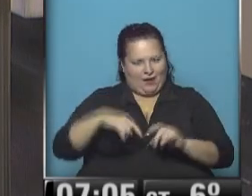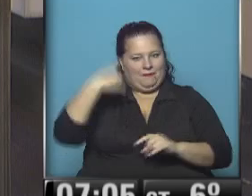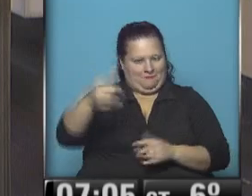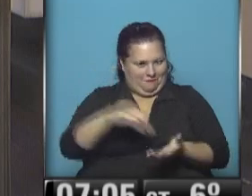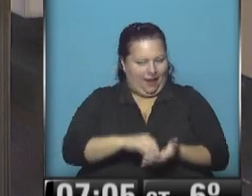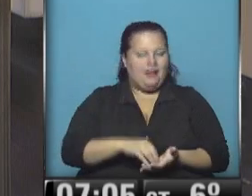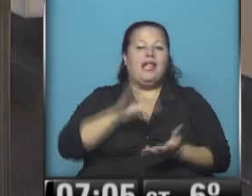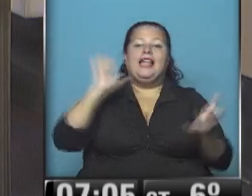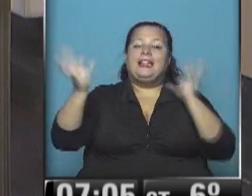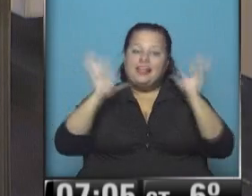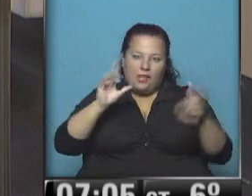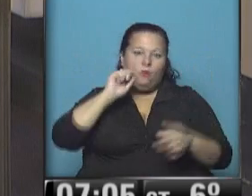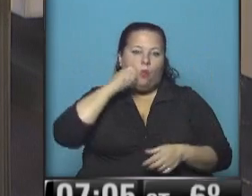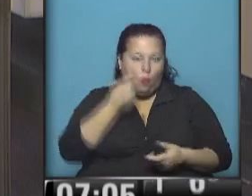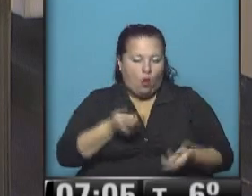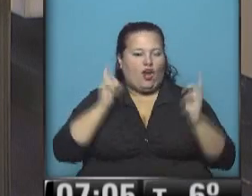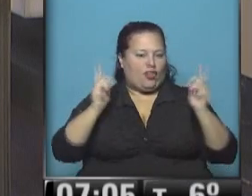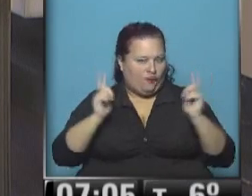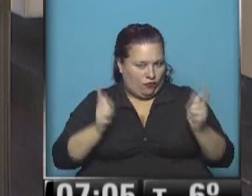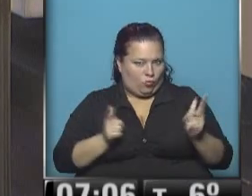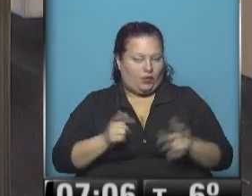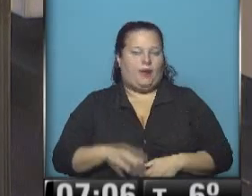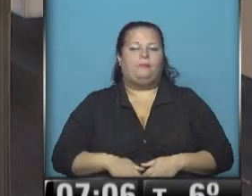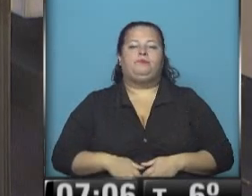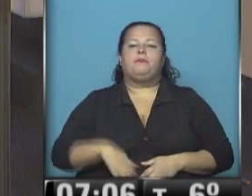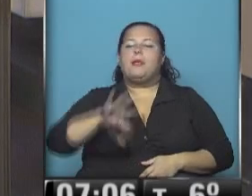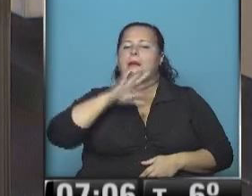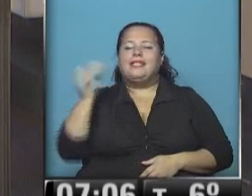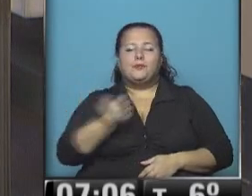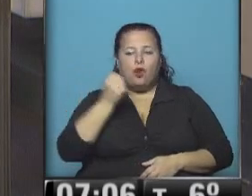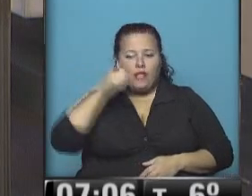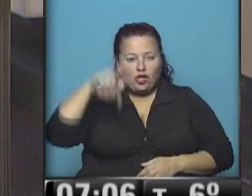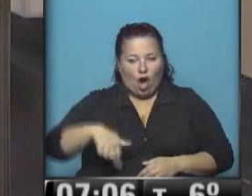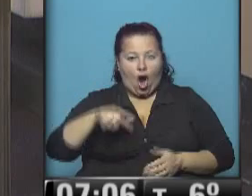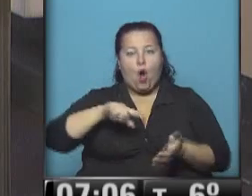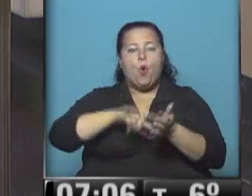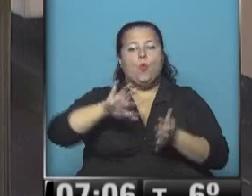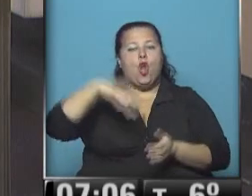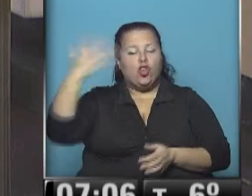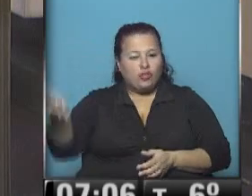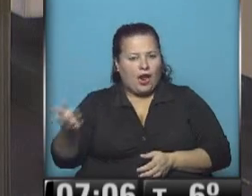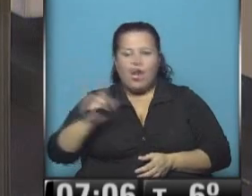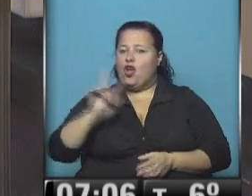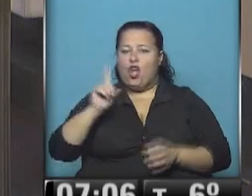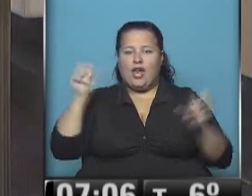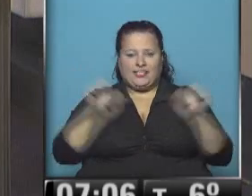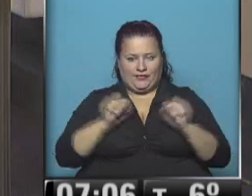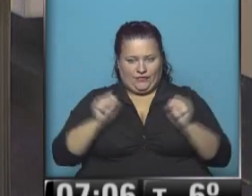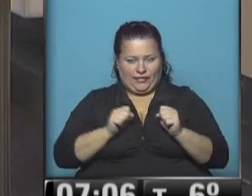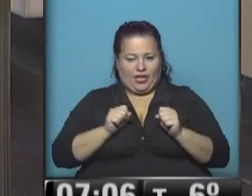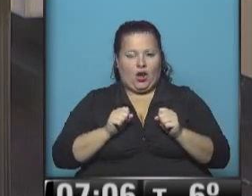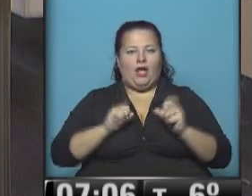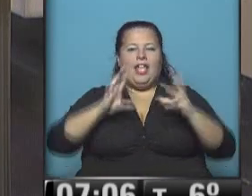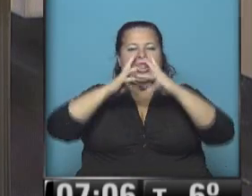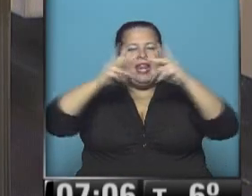y el tiempo sí que los va a acompañar a disfrutar. Lo más destacado hoy en el Gran Buenos Aires no es el frío. Son los